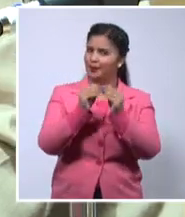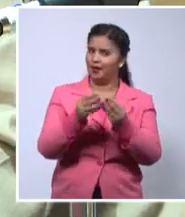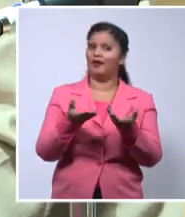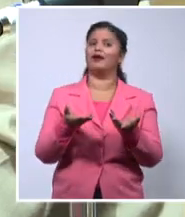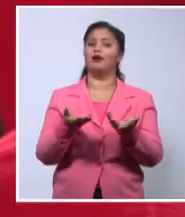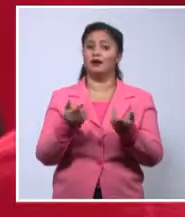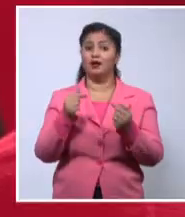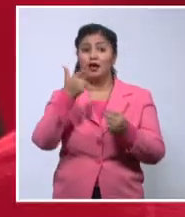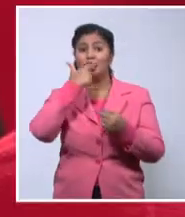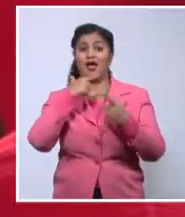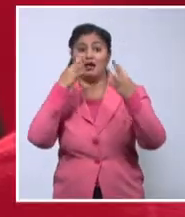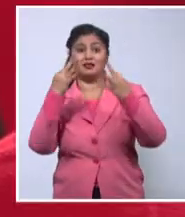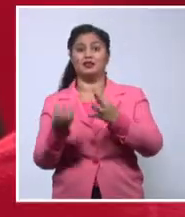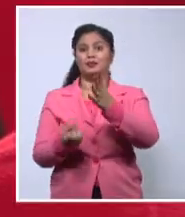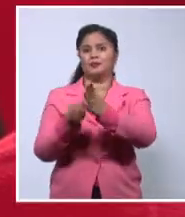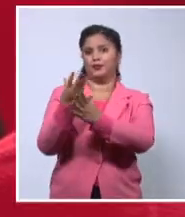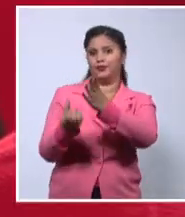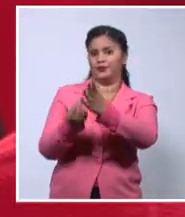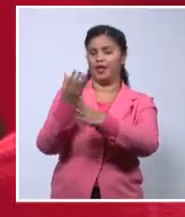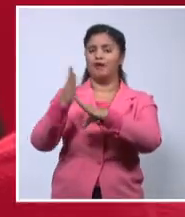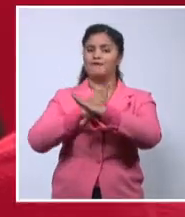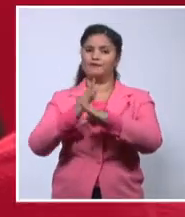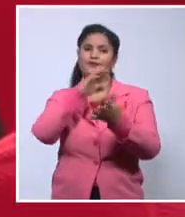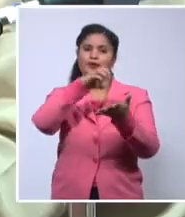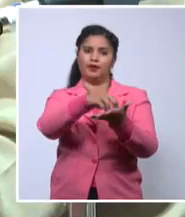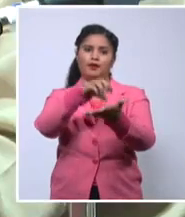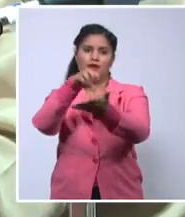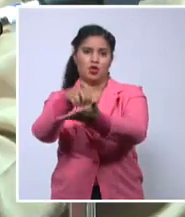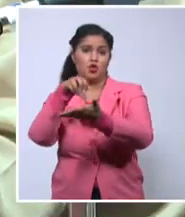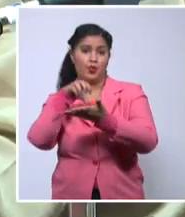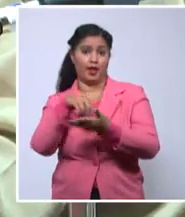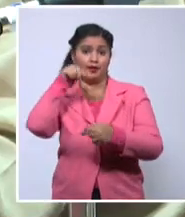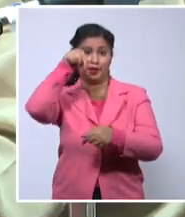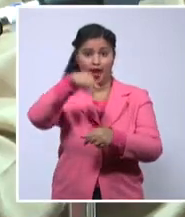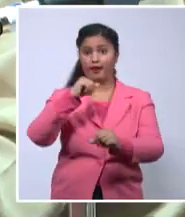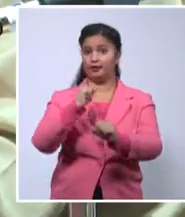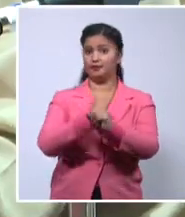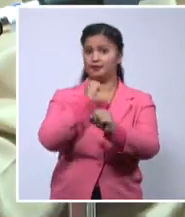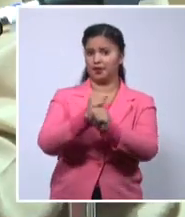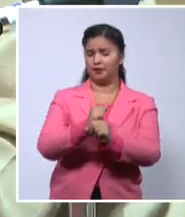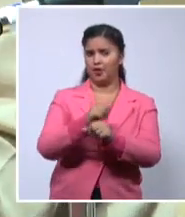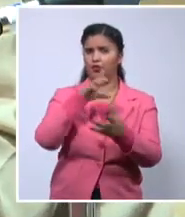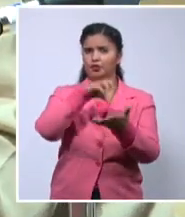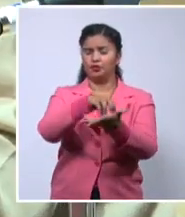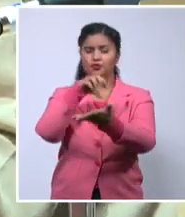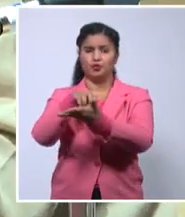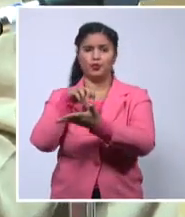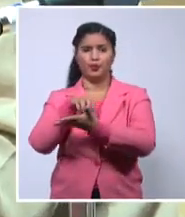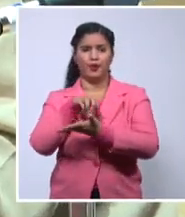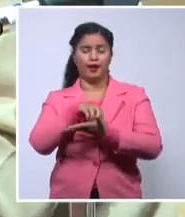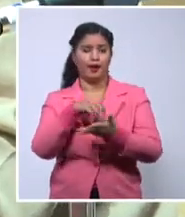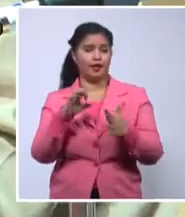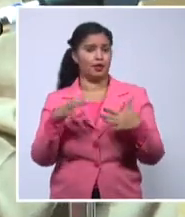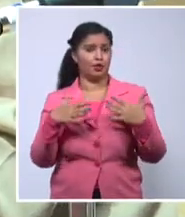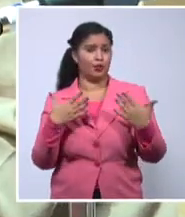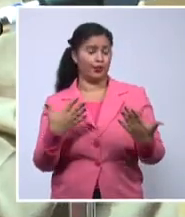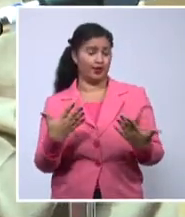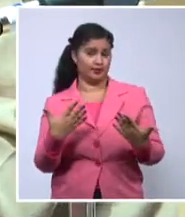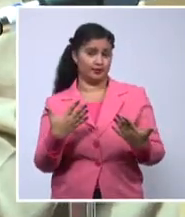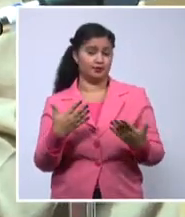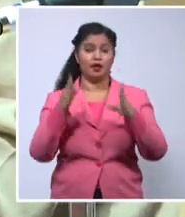se fundaron las instituciones. Yo creo que la labor de las instituciones tiene que atender, tiene que atender